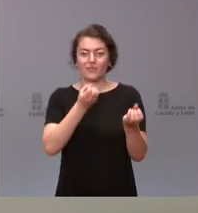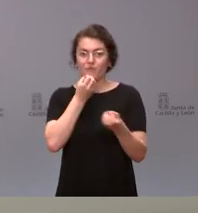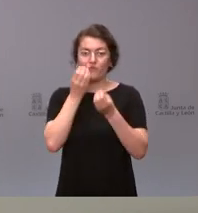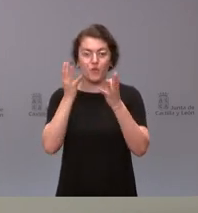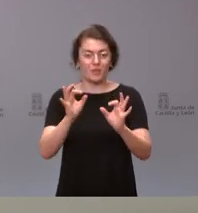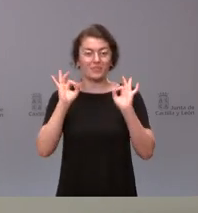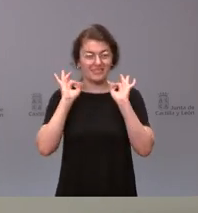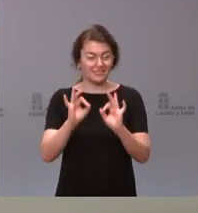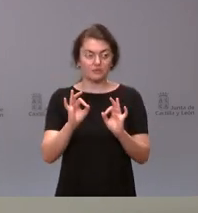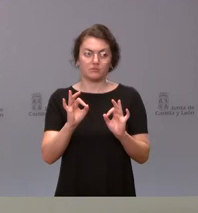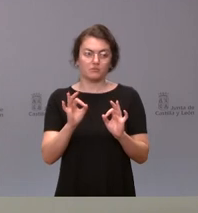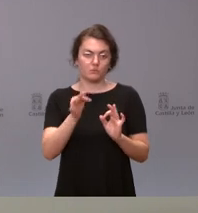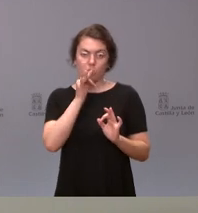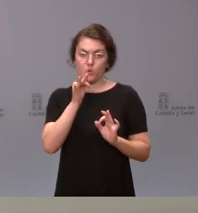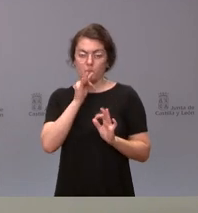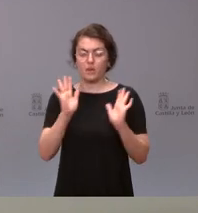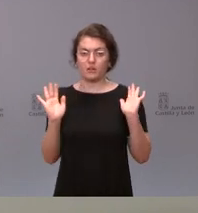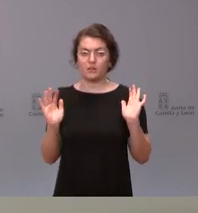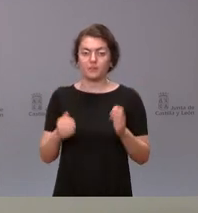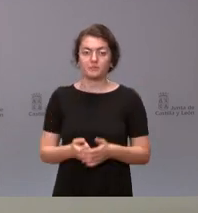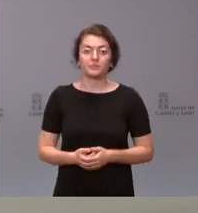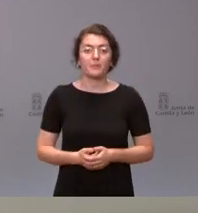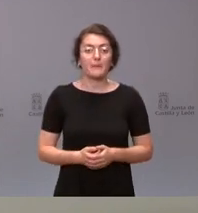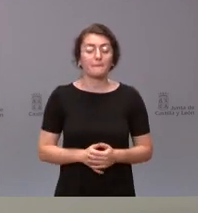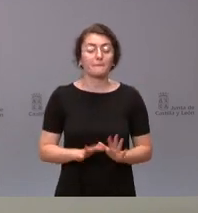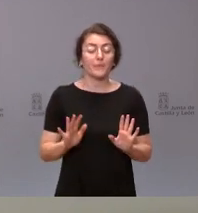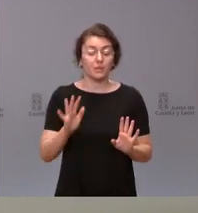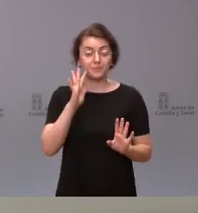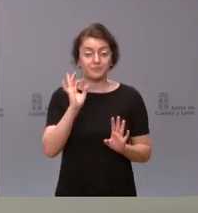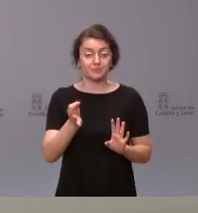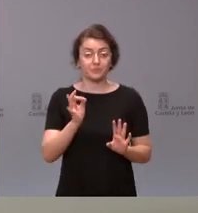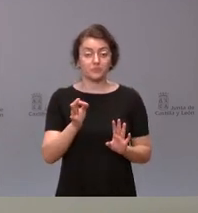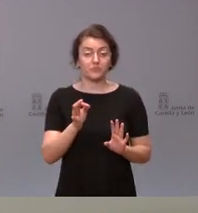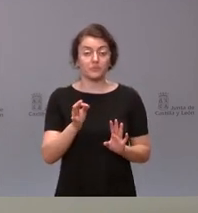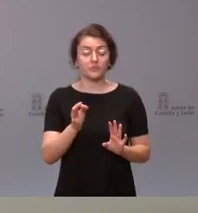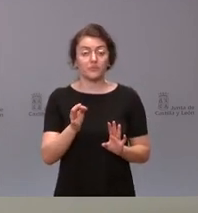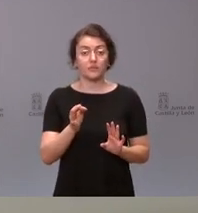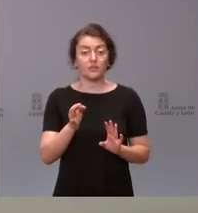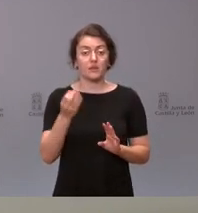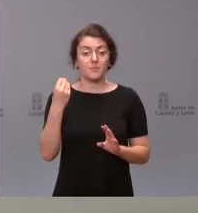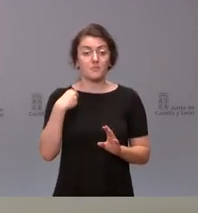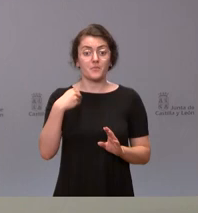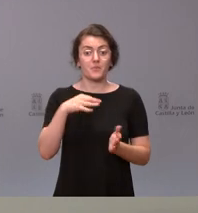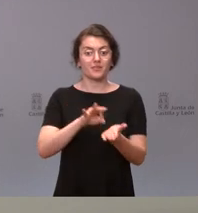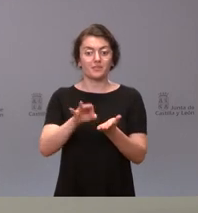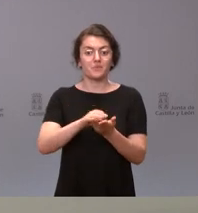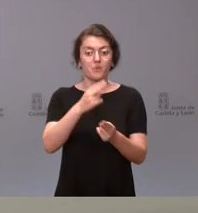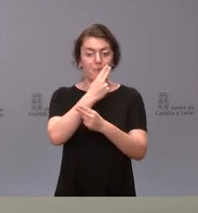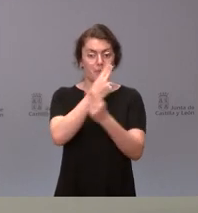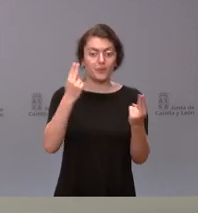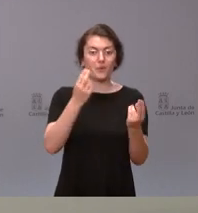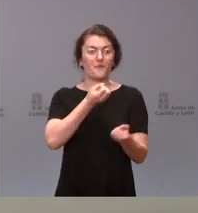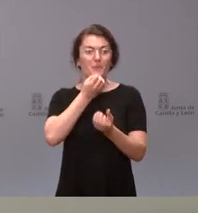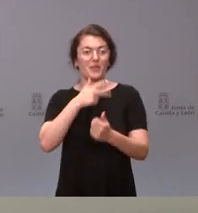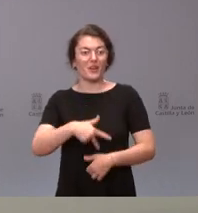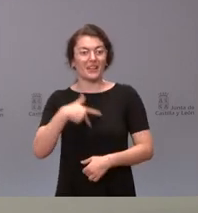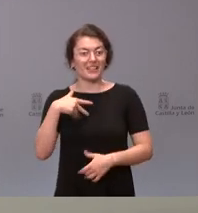momento. Pero sí el hecho de que a efectos también de servicio público y de información general de los ciudadanos no